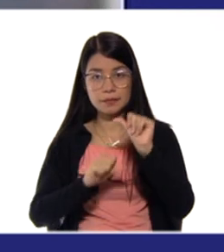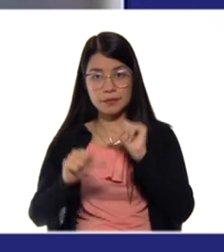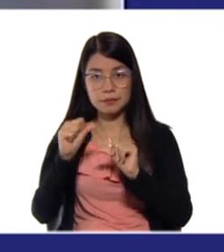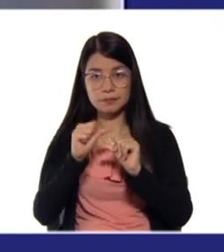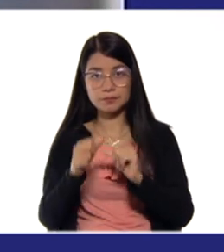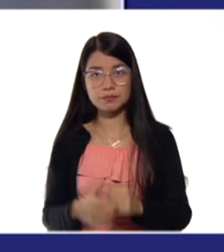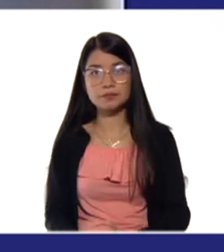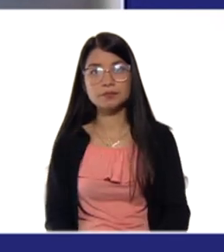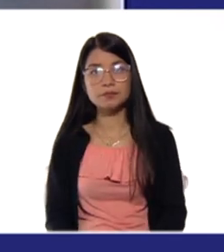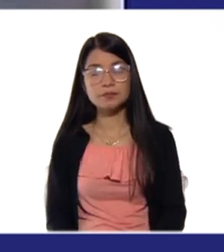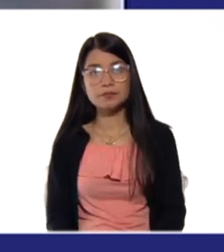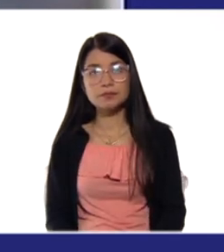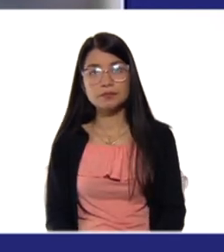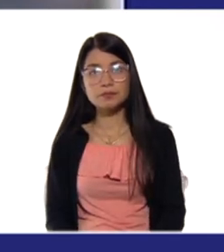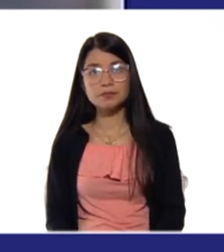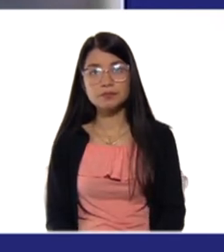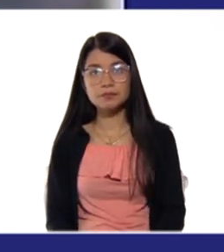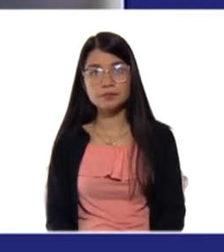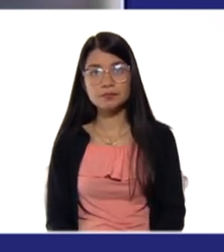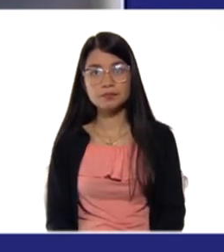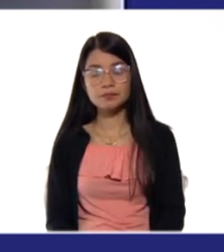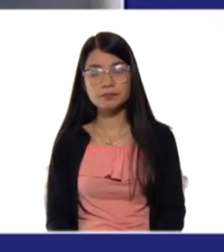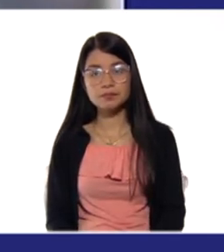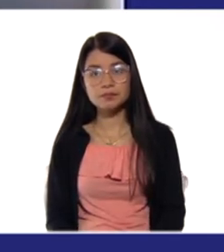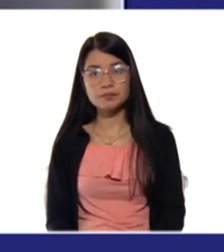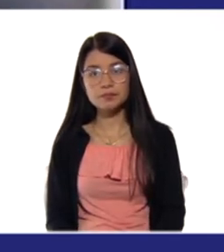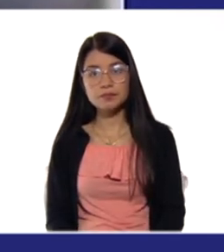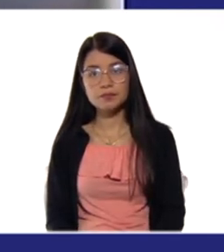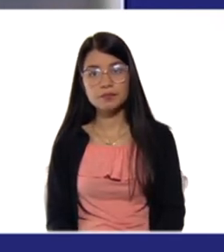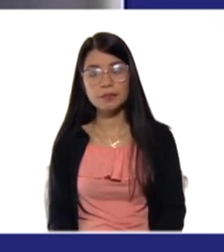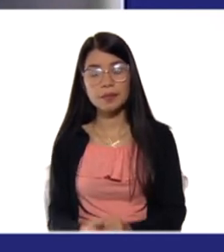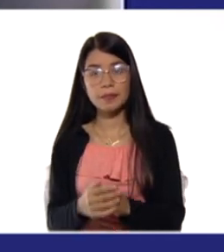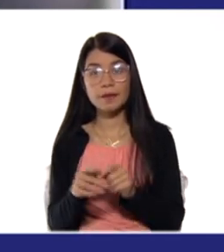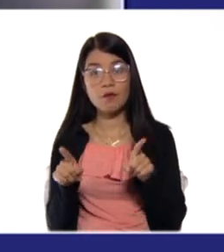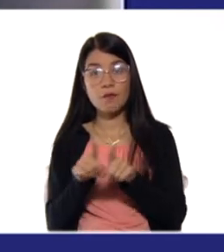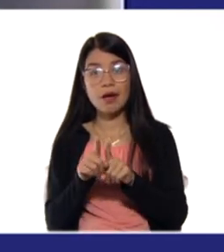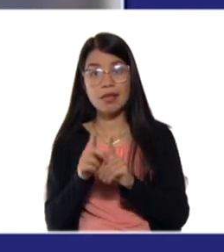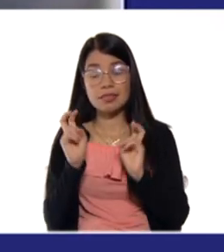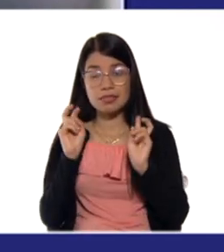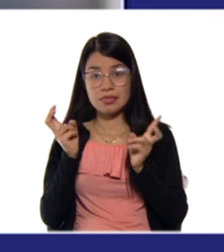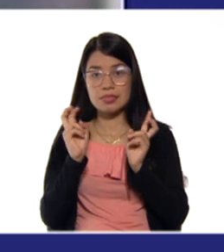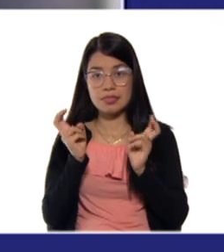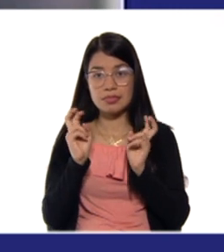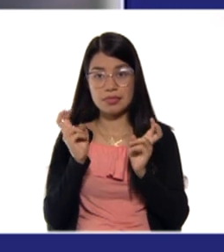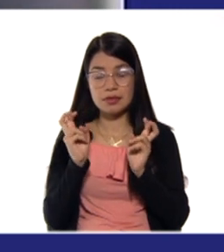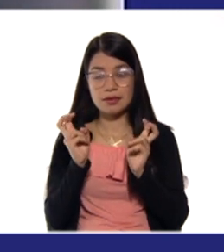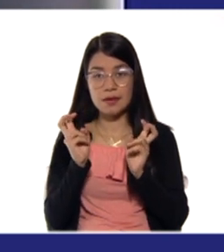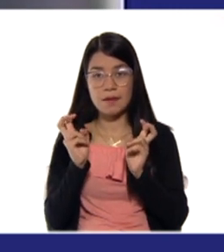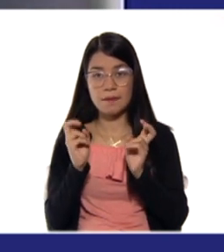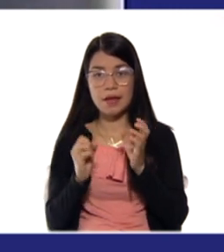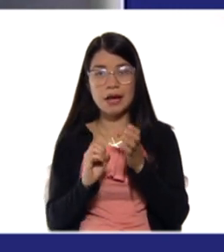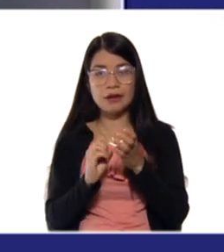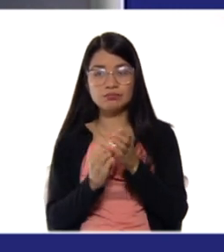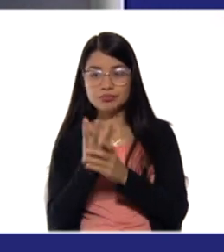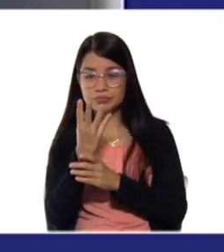que correspondería al tema de las reacciones químicas orgánicas.